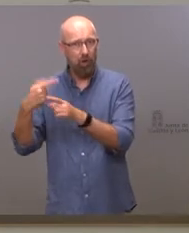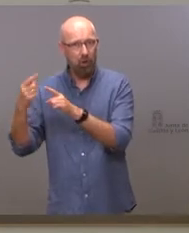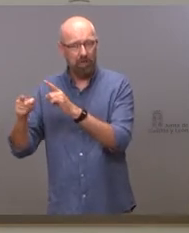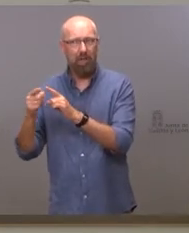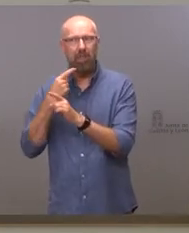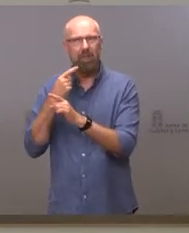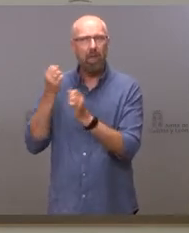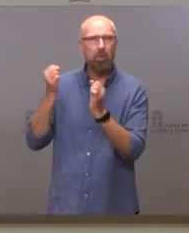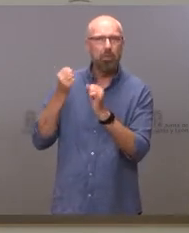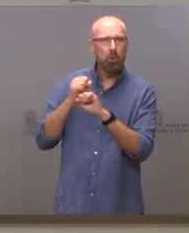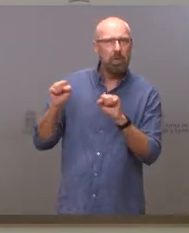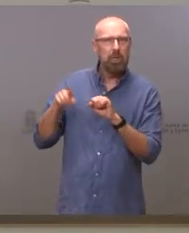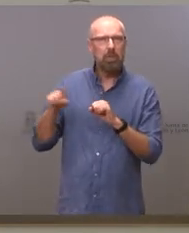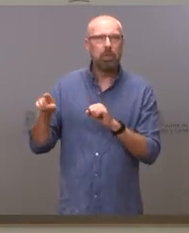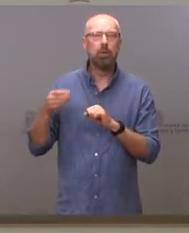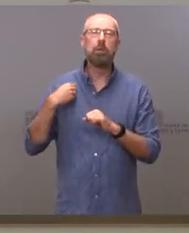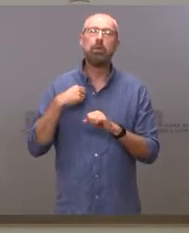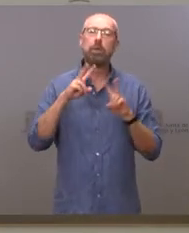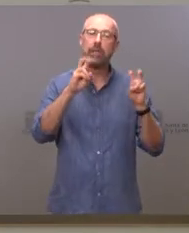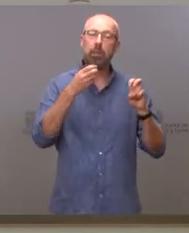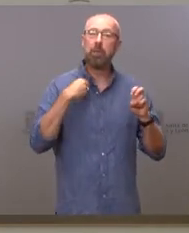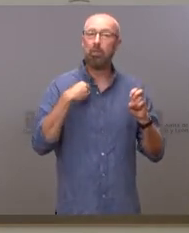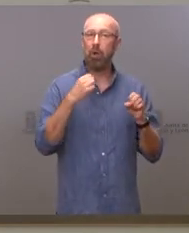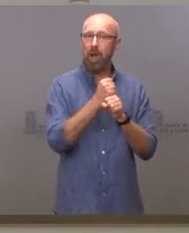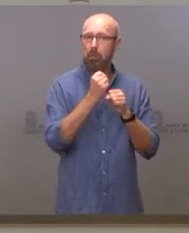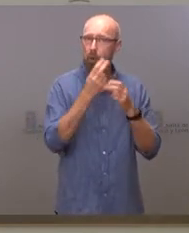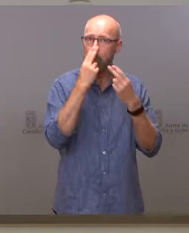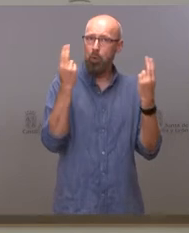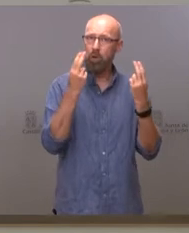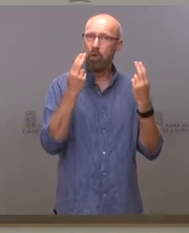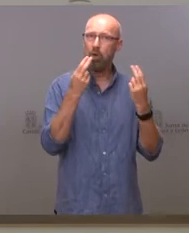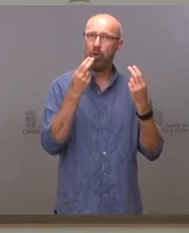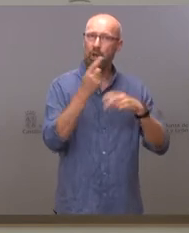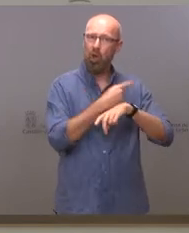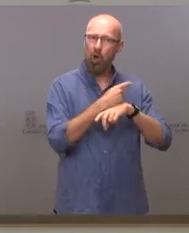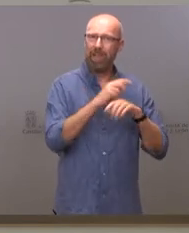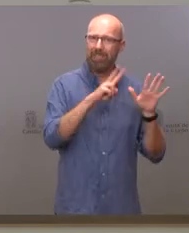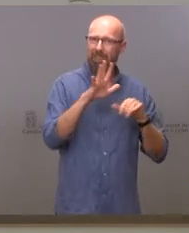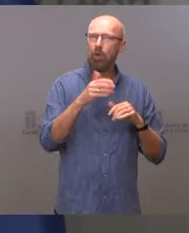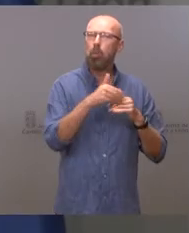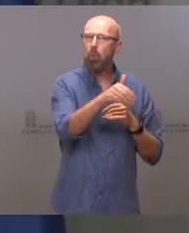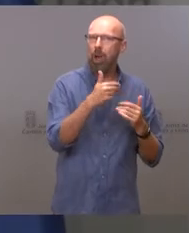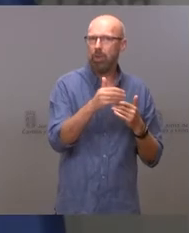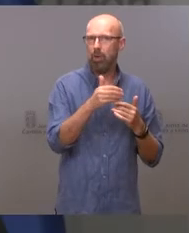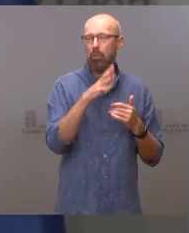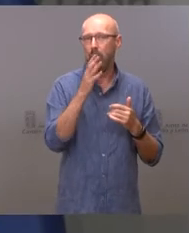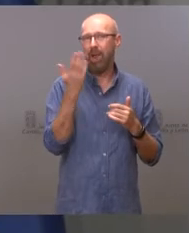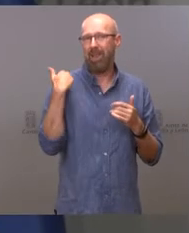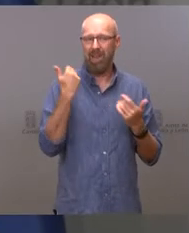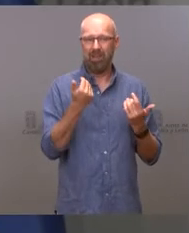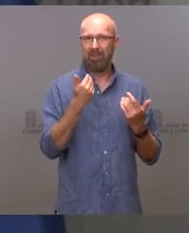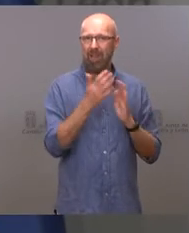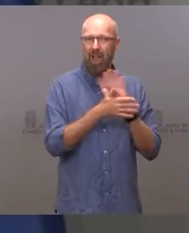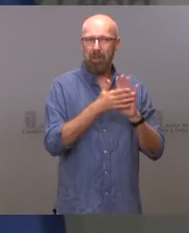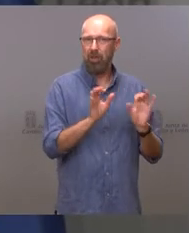también para cuándo las 35 horas en el empleo público, que ayer parece que se quedaron ahí un poco en el aire. Gracias. Bueno, yo no puedo contestar más